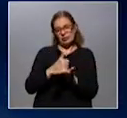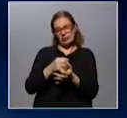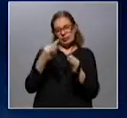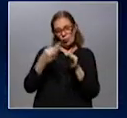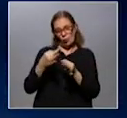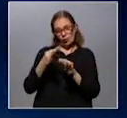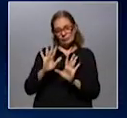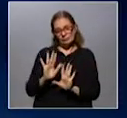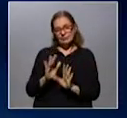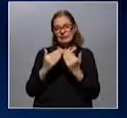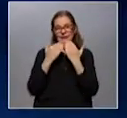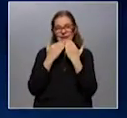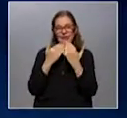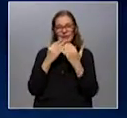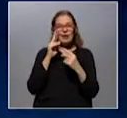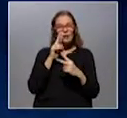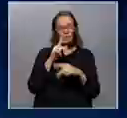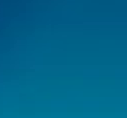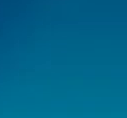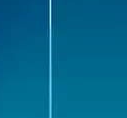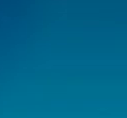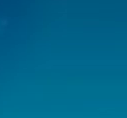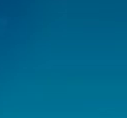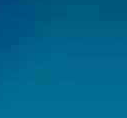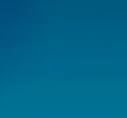entre otras inversiones, ¿no? Gracias, Wilmer Te vemos un ratito Hasta luego